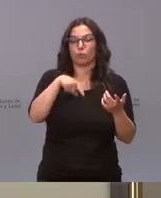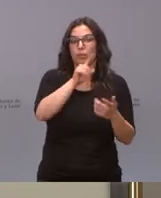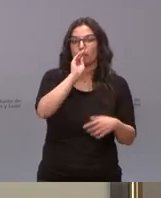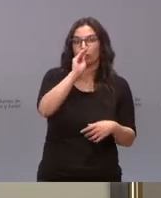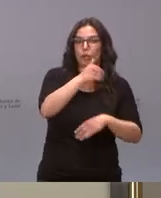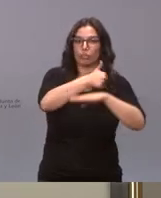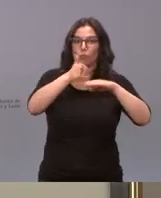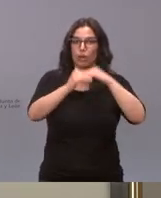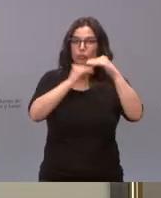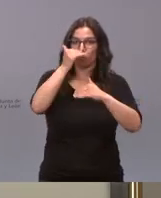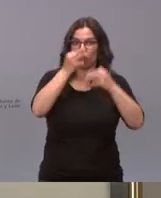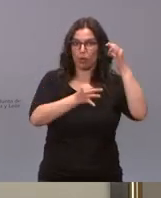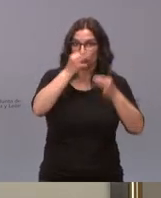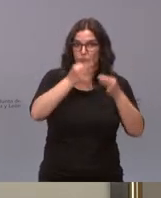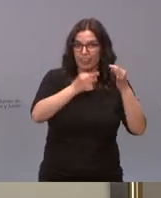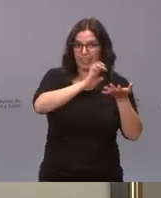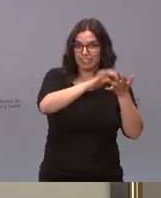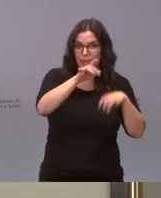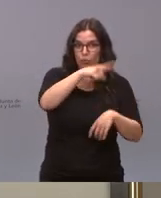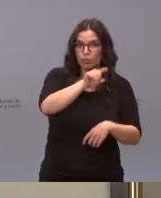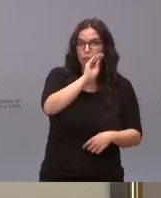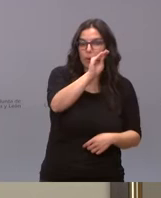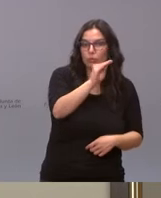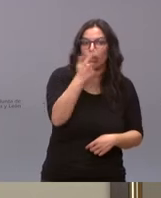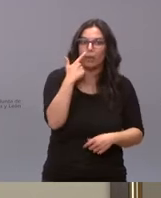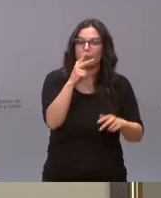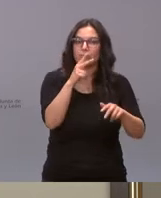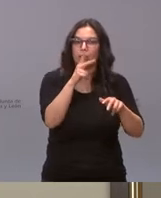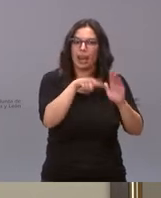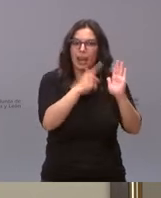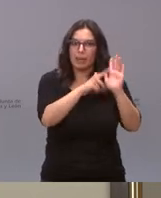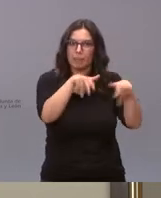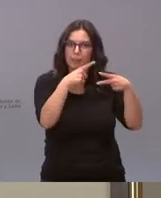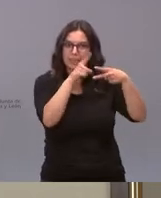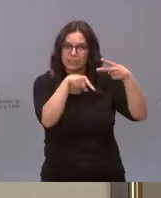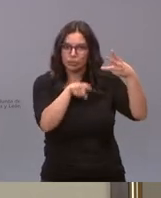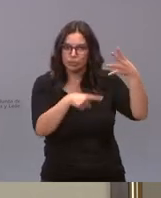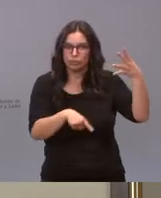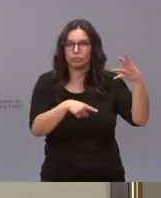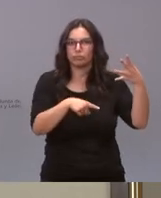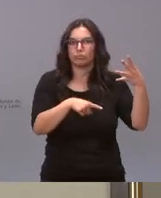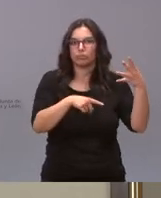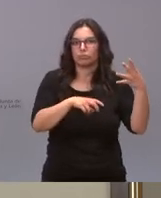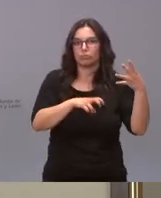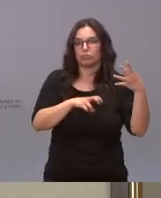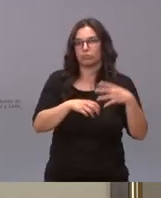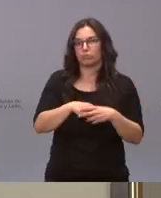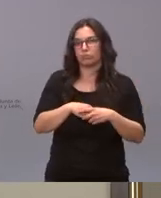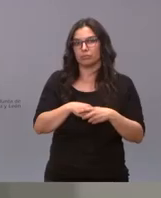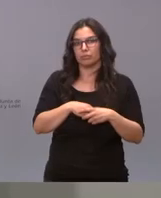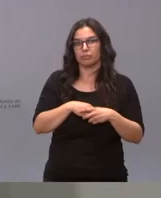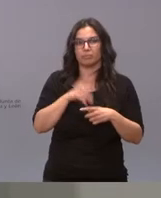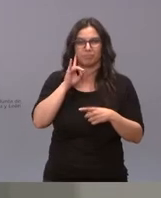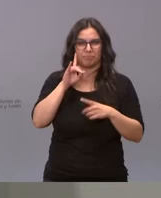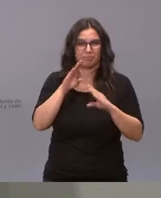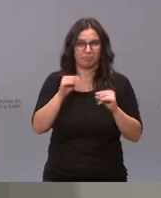de alguna manera saber si lo que lo que podían hacer o no era viable algunas comunidades lo han hecho gracias vamos a